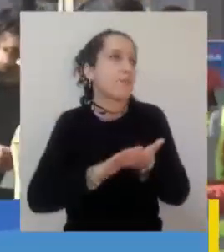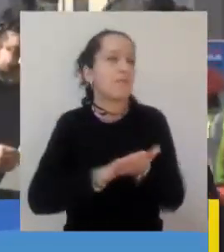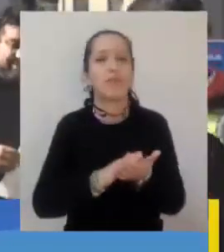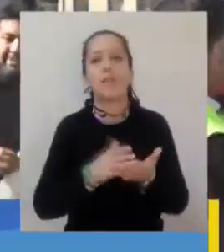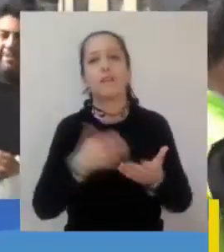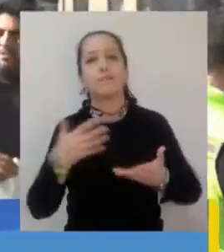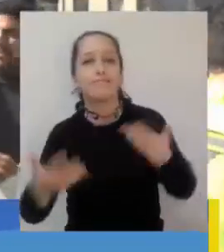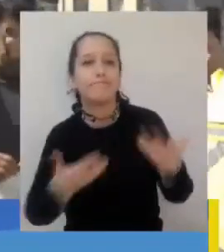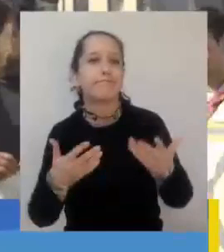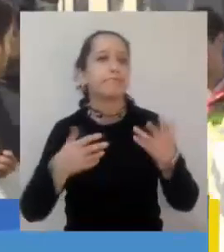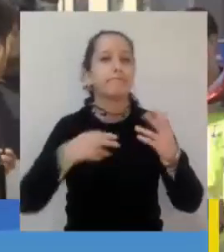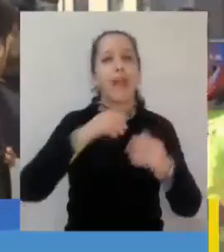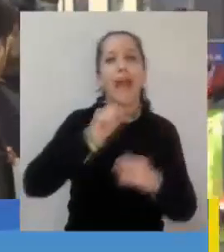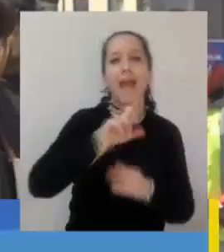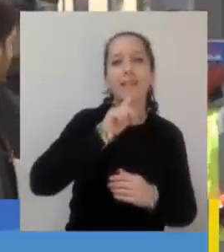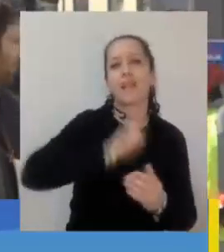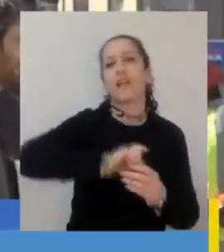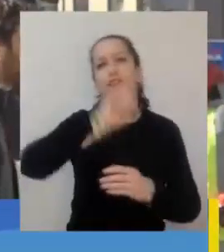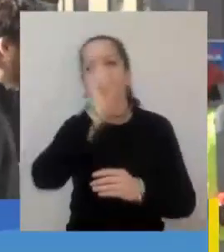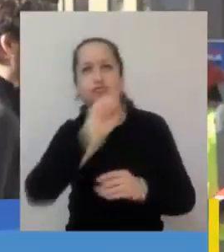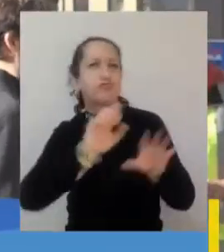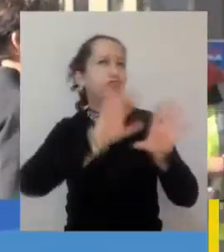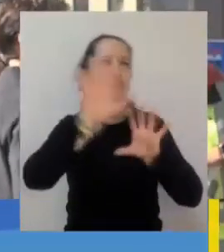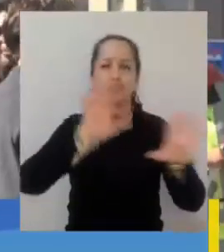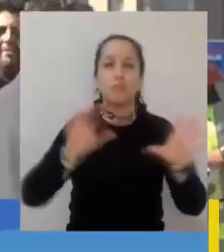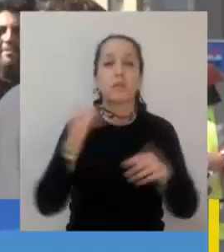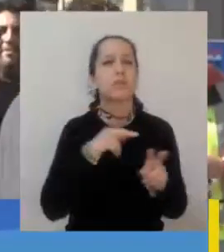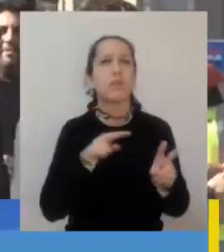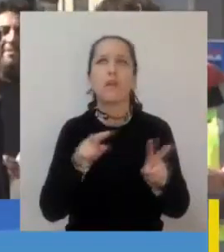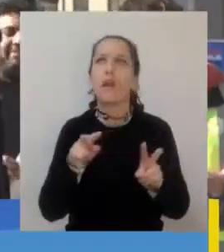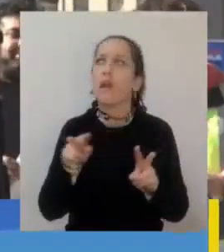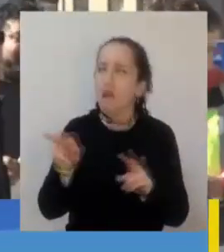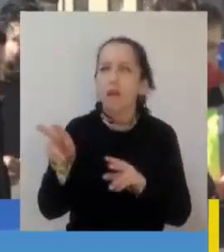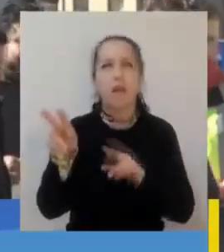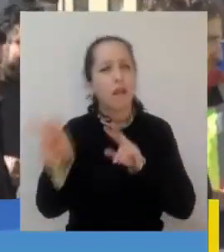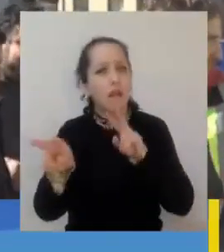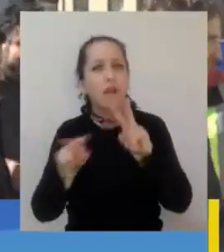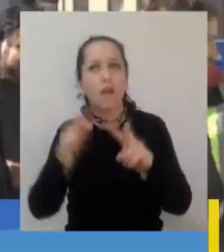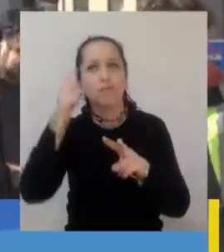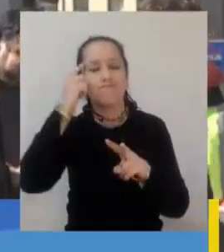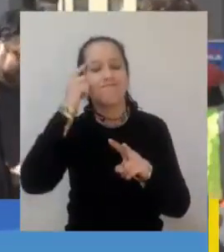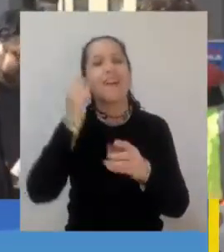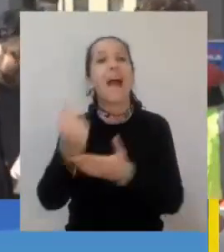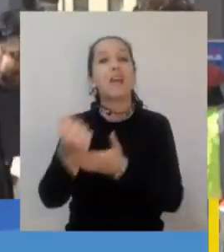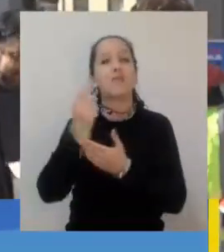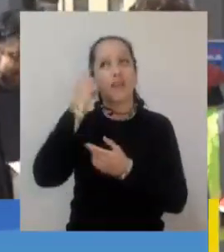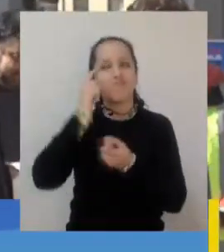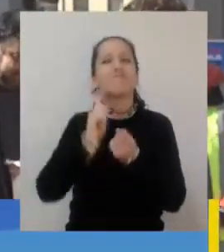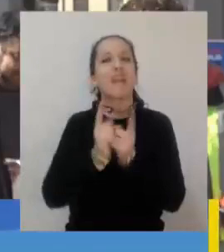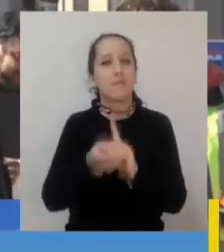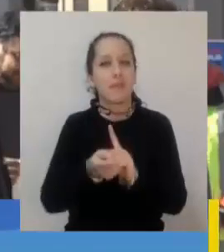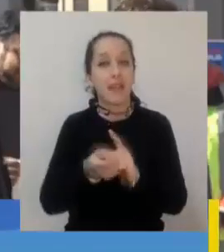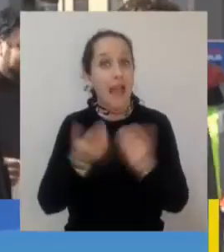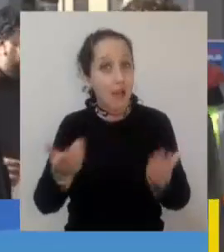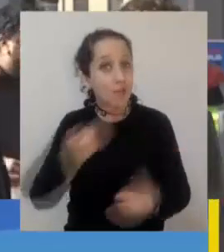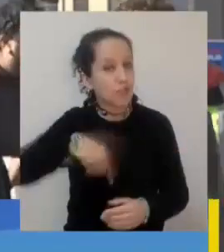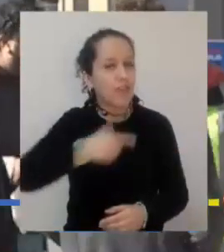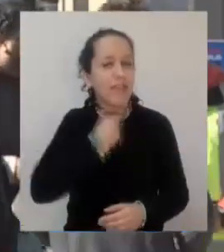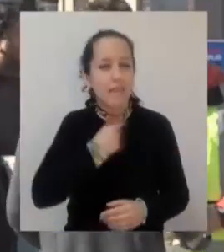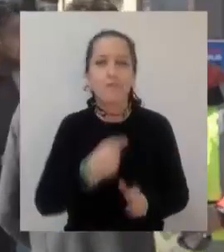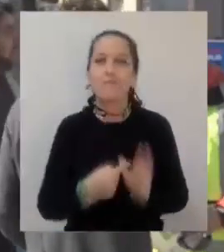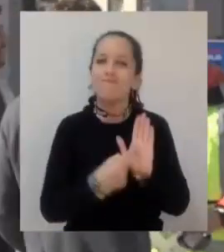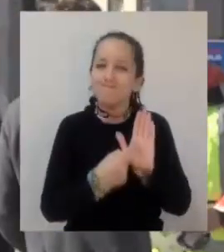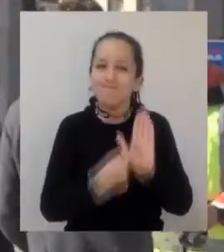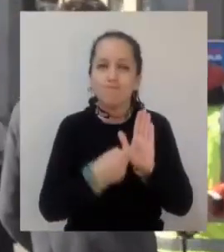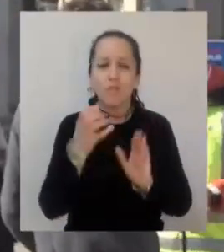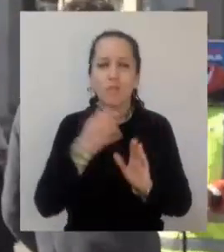del arte ellos habían cambiado la conducta de personas en ciertas comunidades en ciertos lugares y nosotros buscamos lo mismo. ¿Cómo podemos cambiar esta